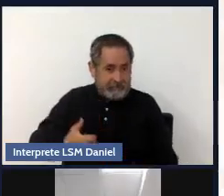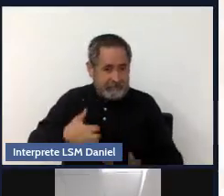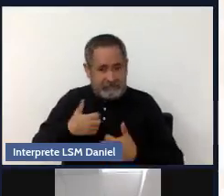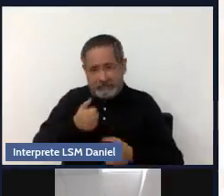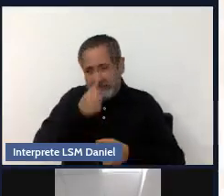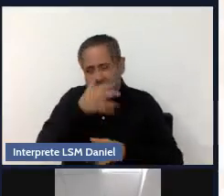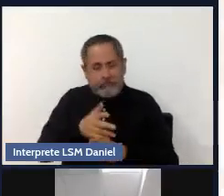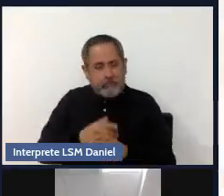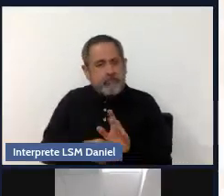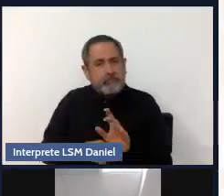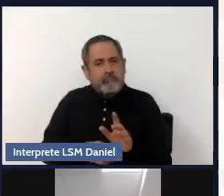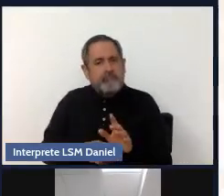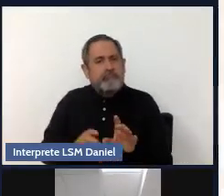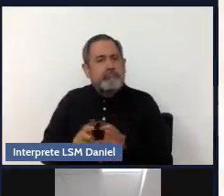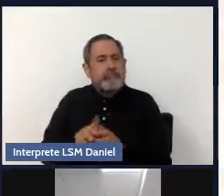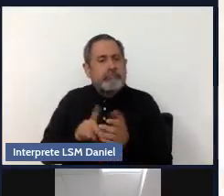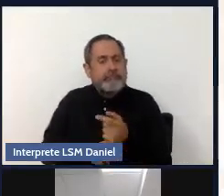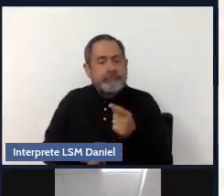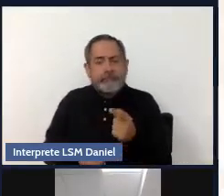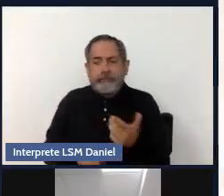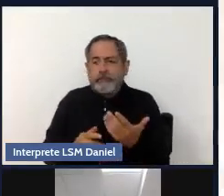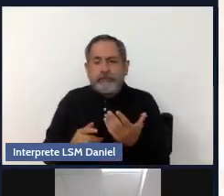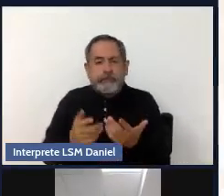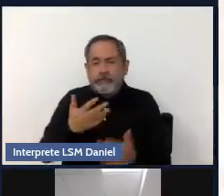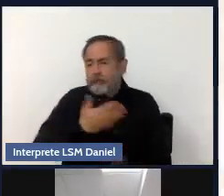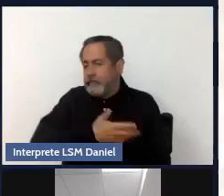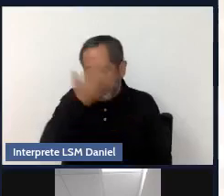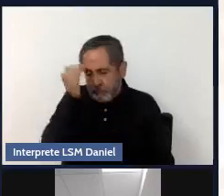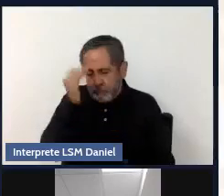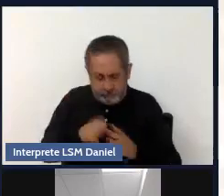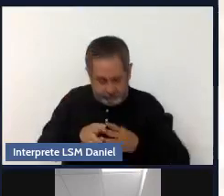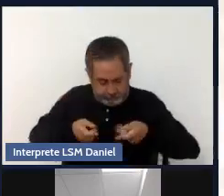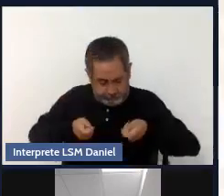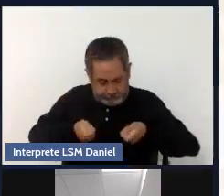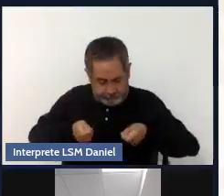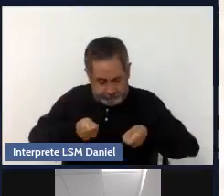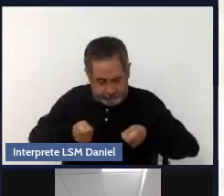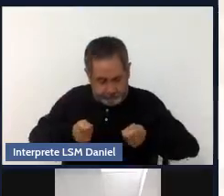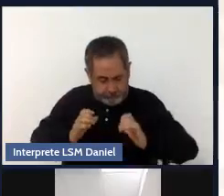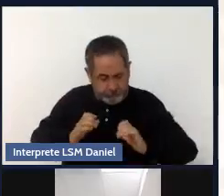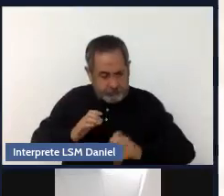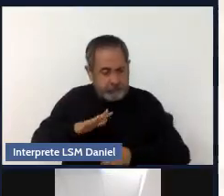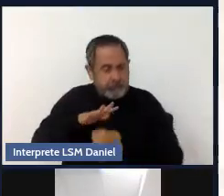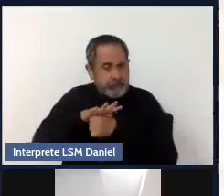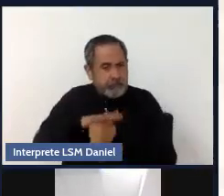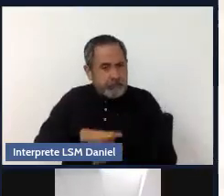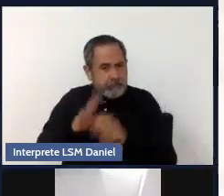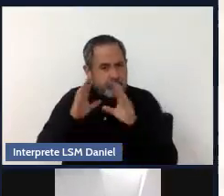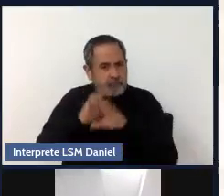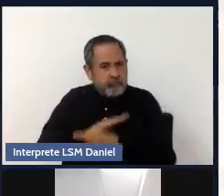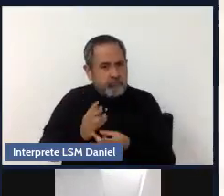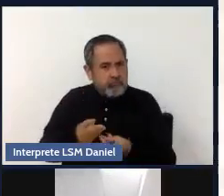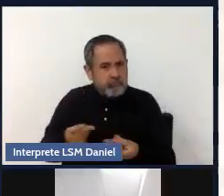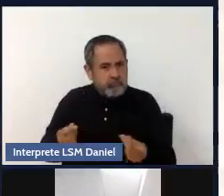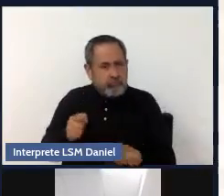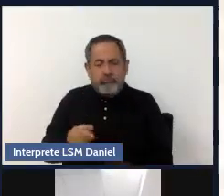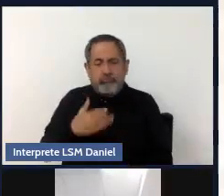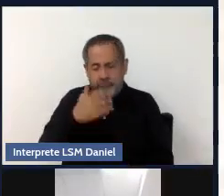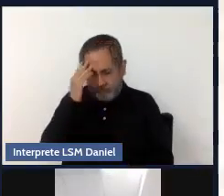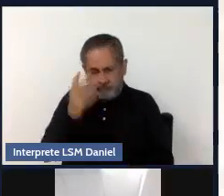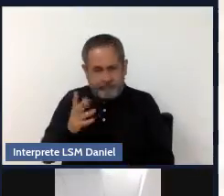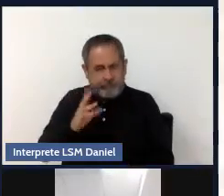sino que al no haber aprendido a qué hacer con este tipo de emociones, generalmente las vamos